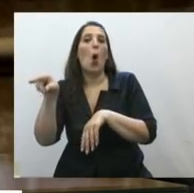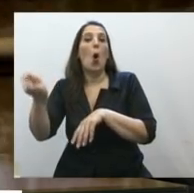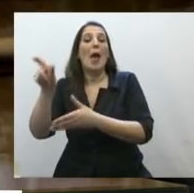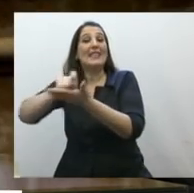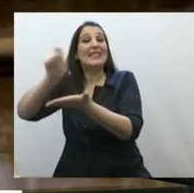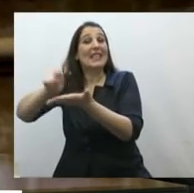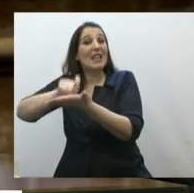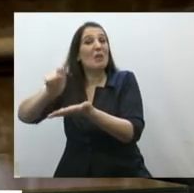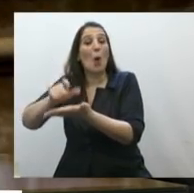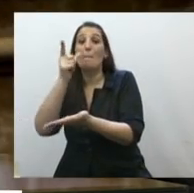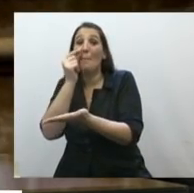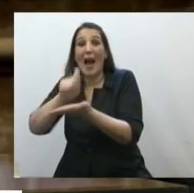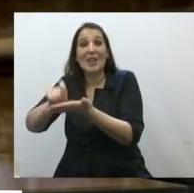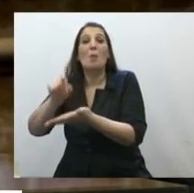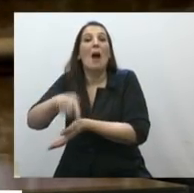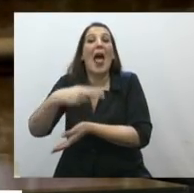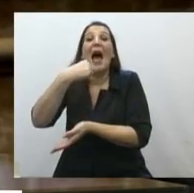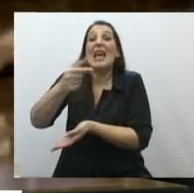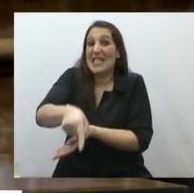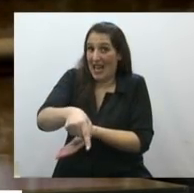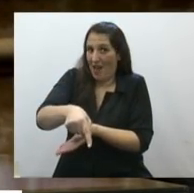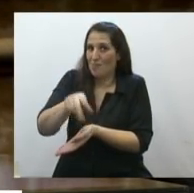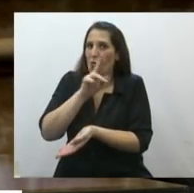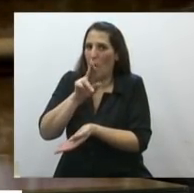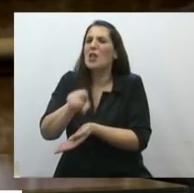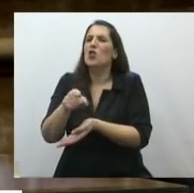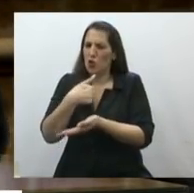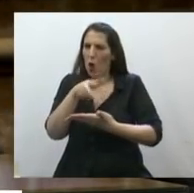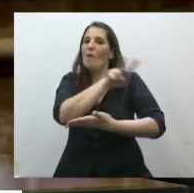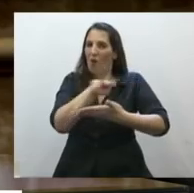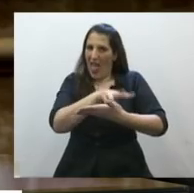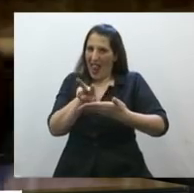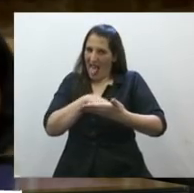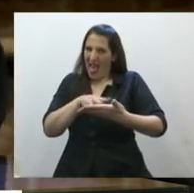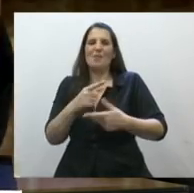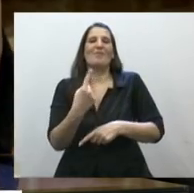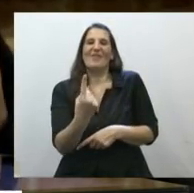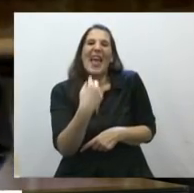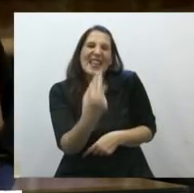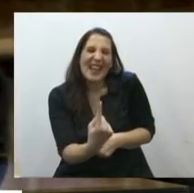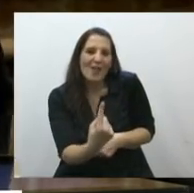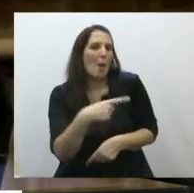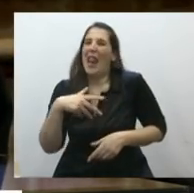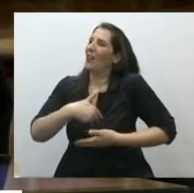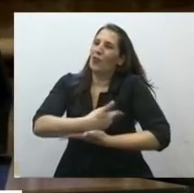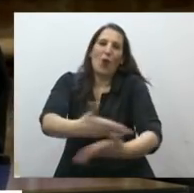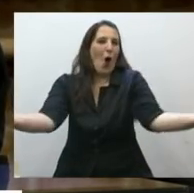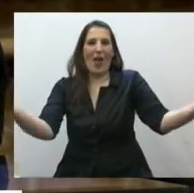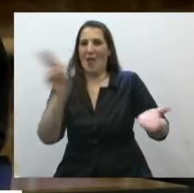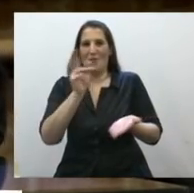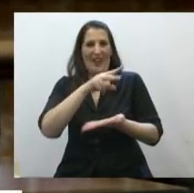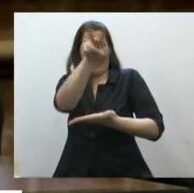bien la hizo a su hija, yo la voy a leer en plural, porque se la voy a dedicar a todas esas pibas, a todas esas mujeres que están afuera